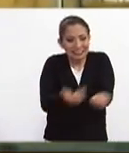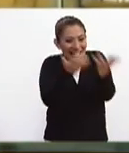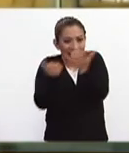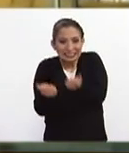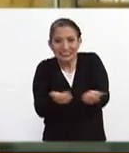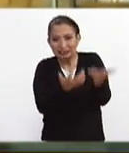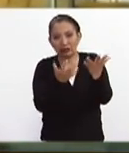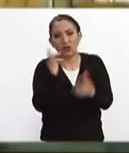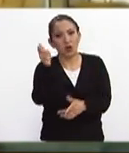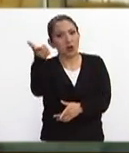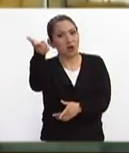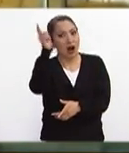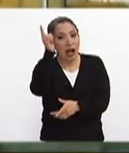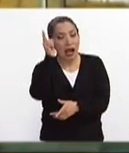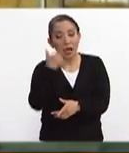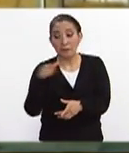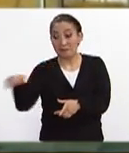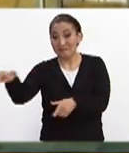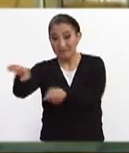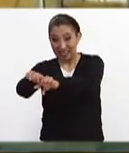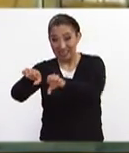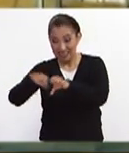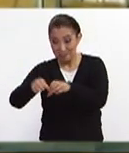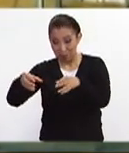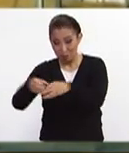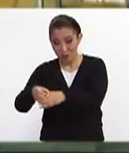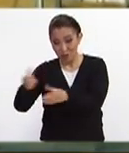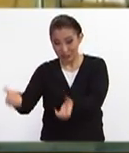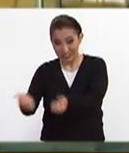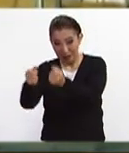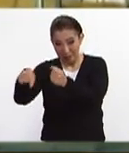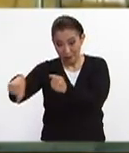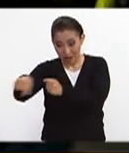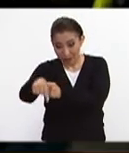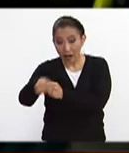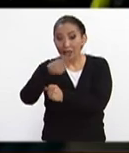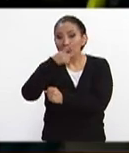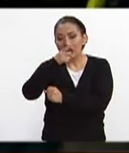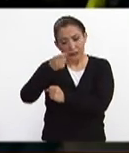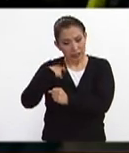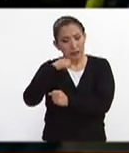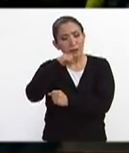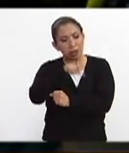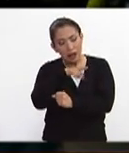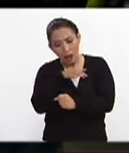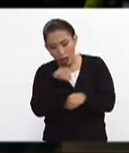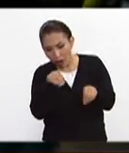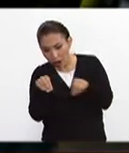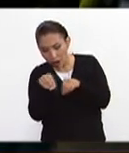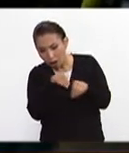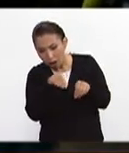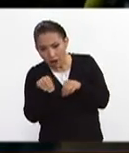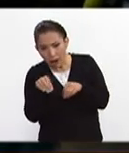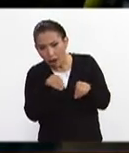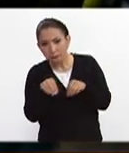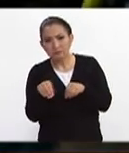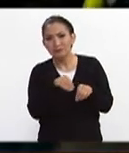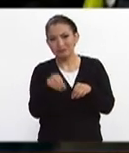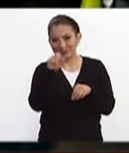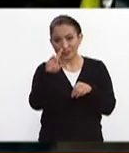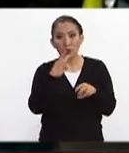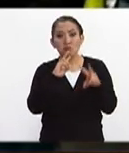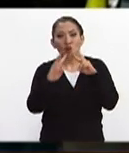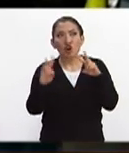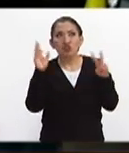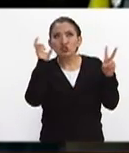salir los brigadistas nos nos comentan que también hay movimiento además además de las